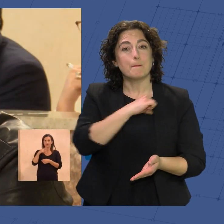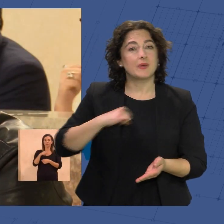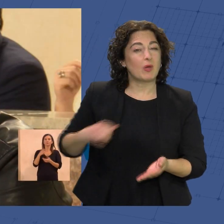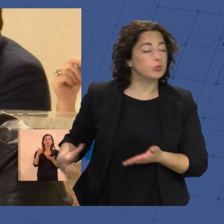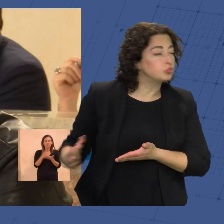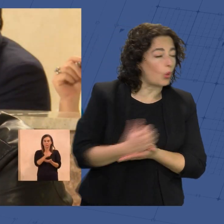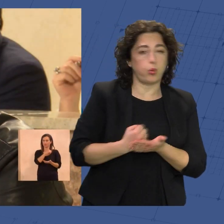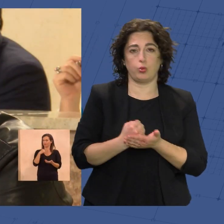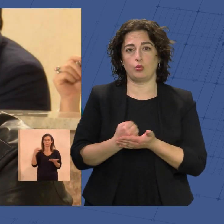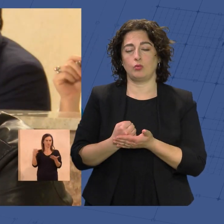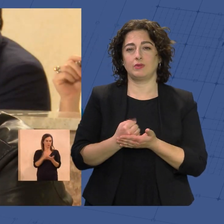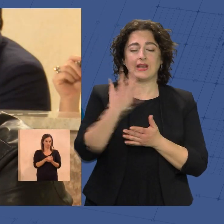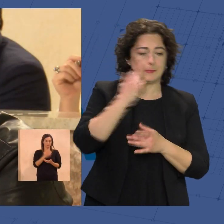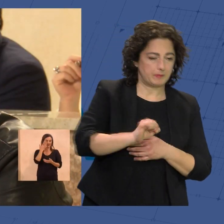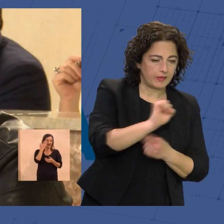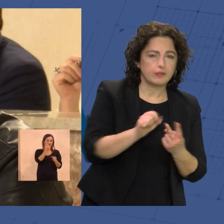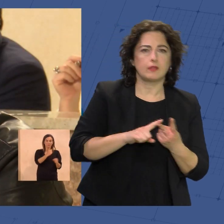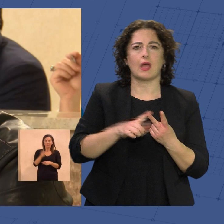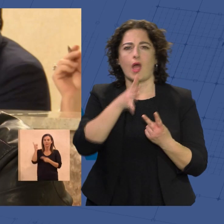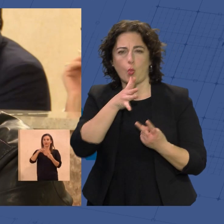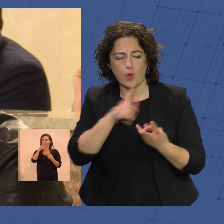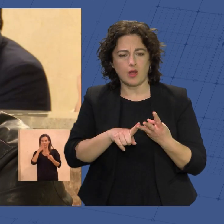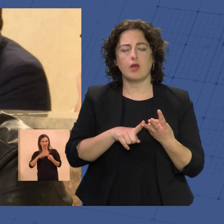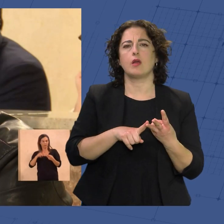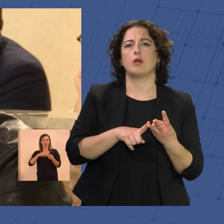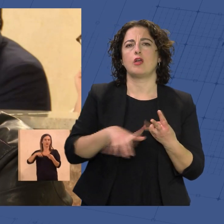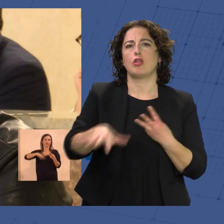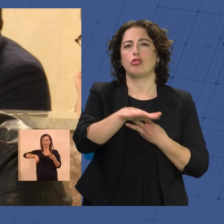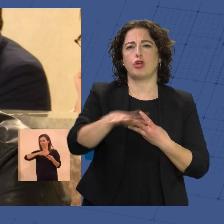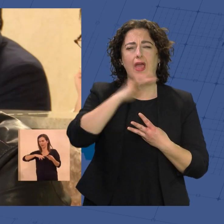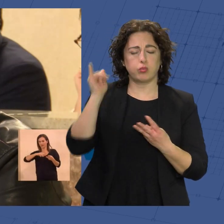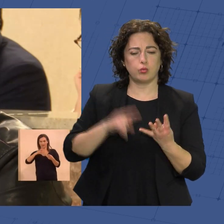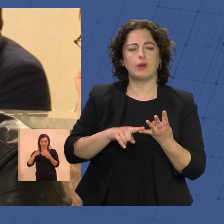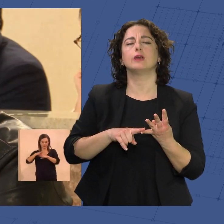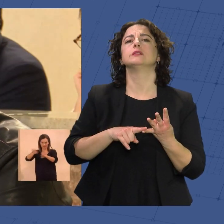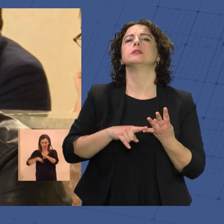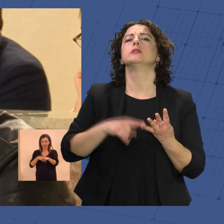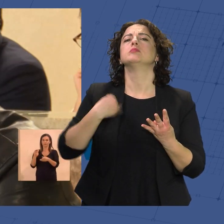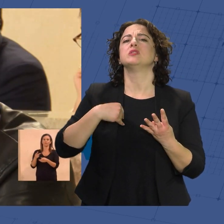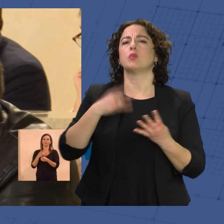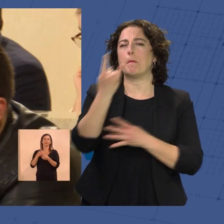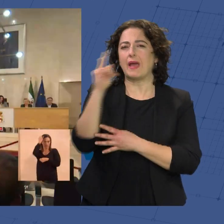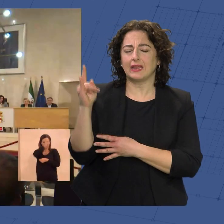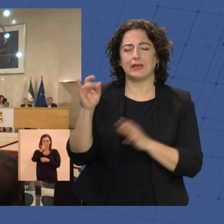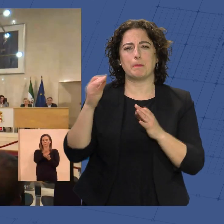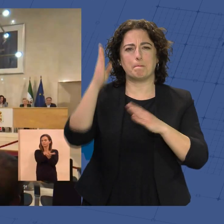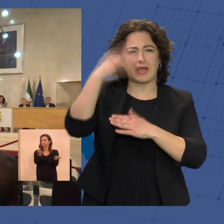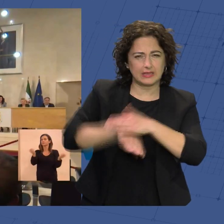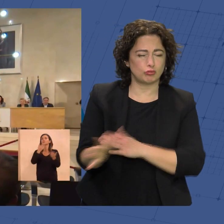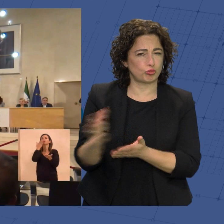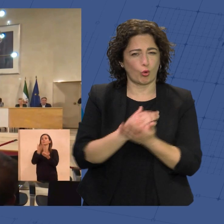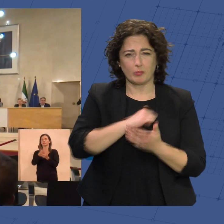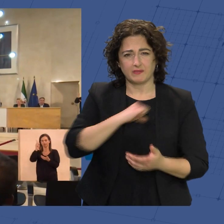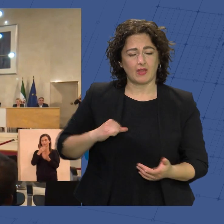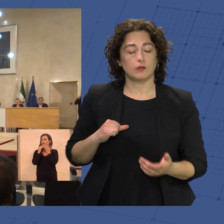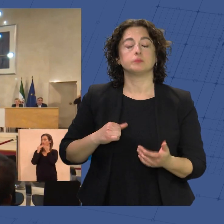todo, desde la limpieza al agua, pasando por las zonas azules, parques y jardines, los parkings, etc. Desde el